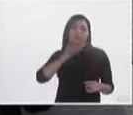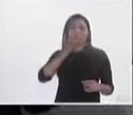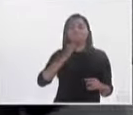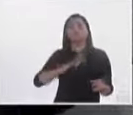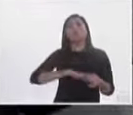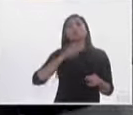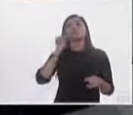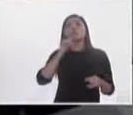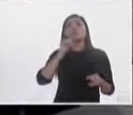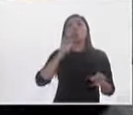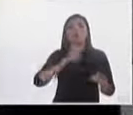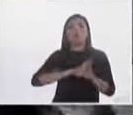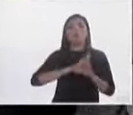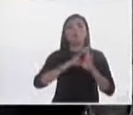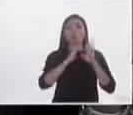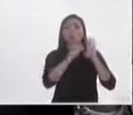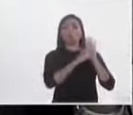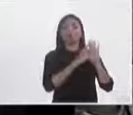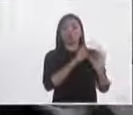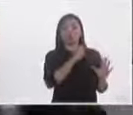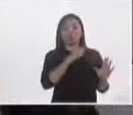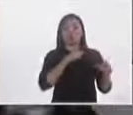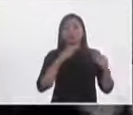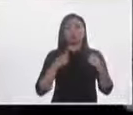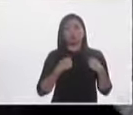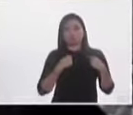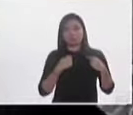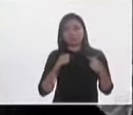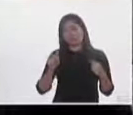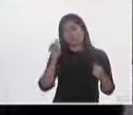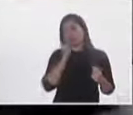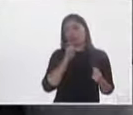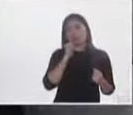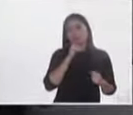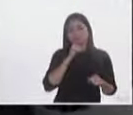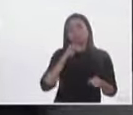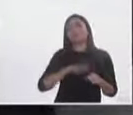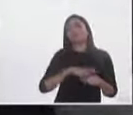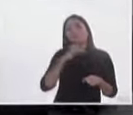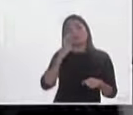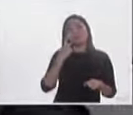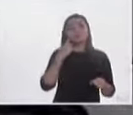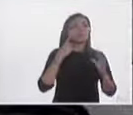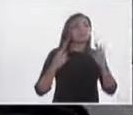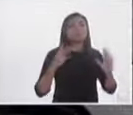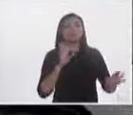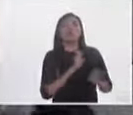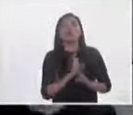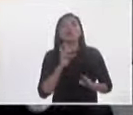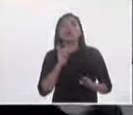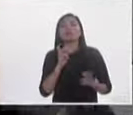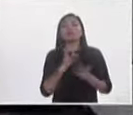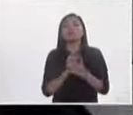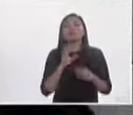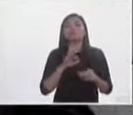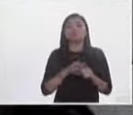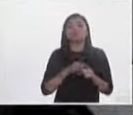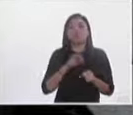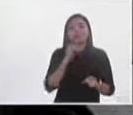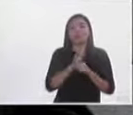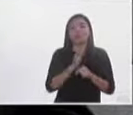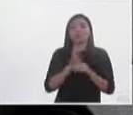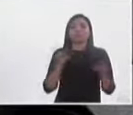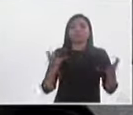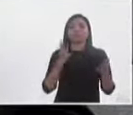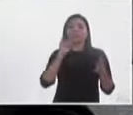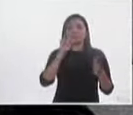mejor posicionamiento como marca que como la persona normalmente. Y ve cómo oscilamos en cierta votación. Hoy tuvimos un revés muy